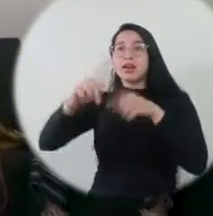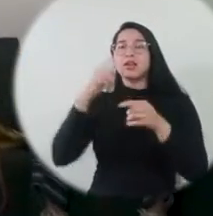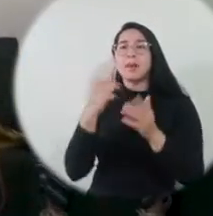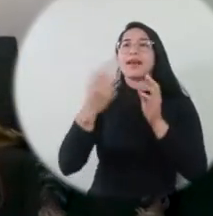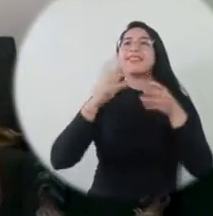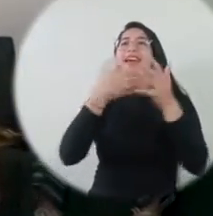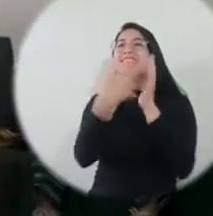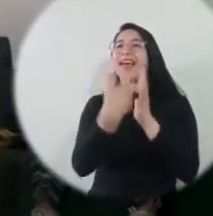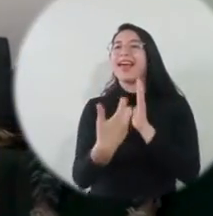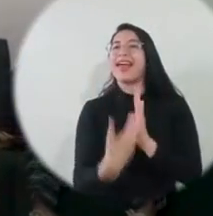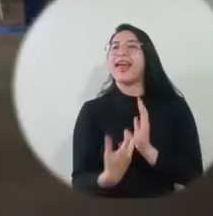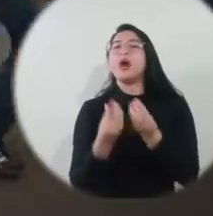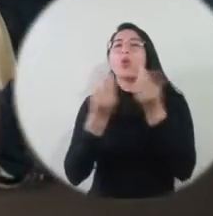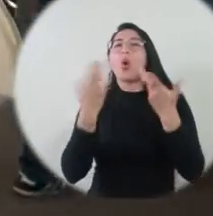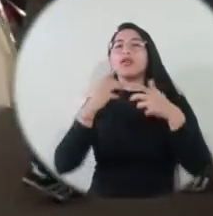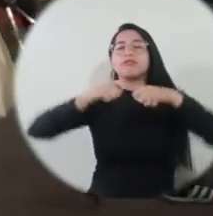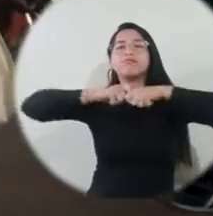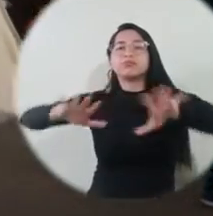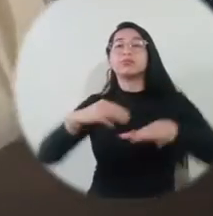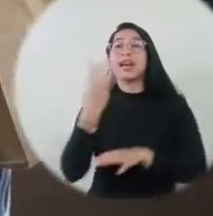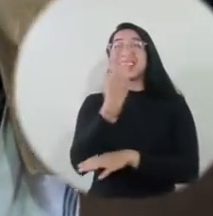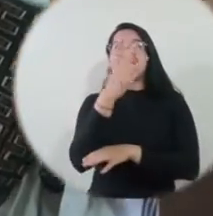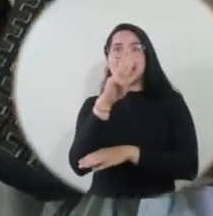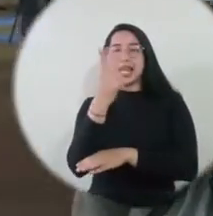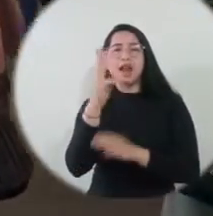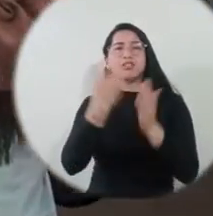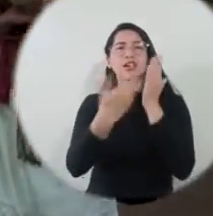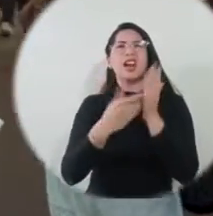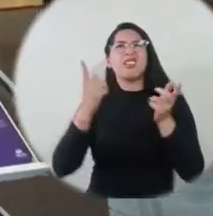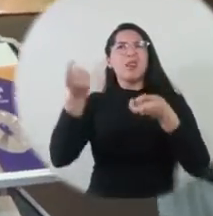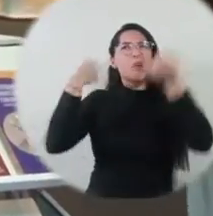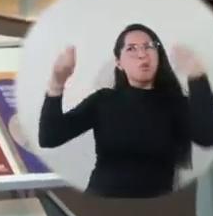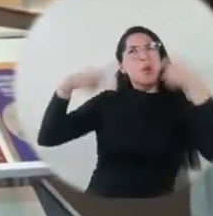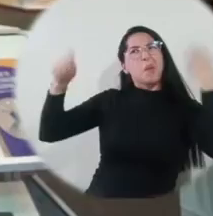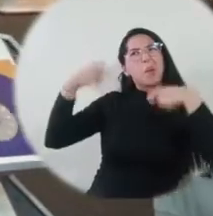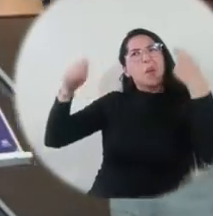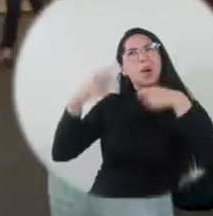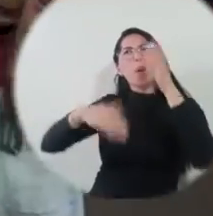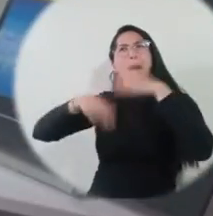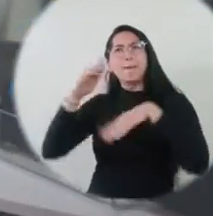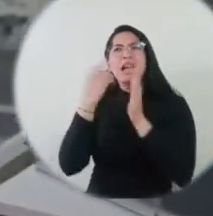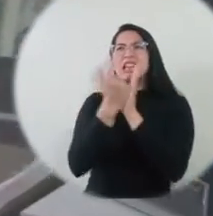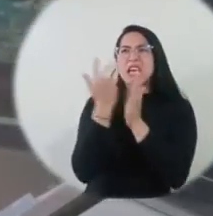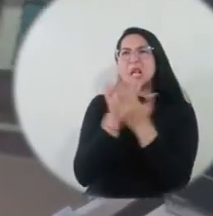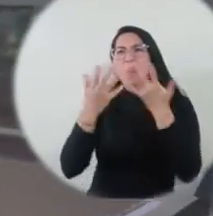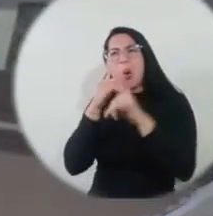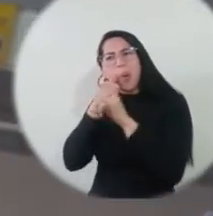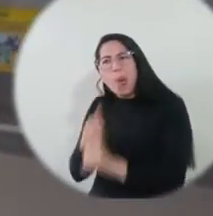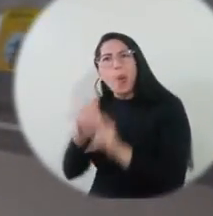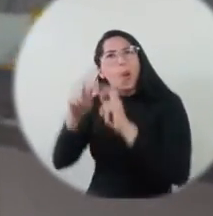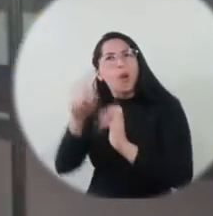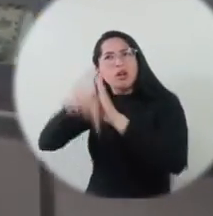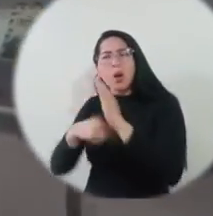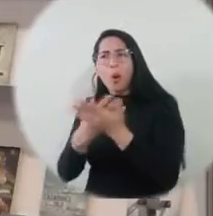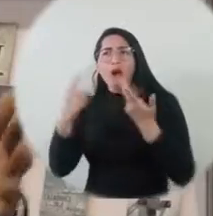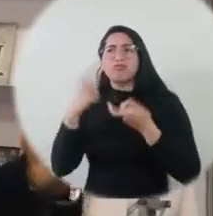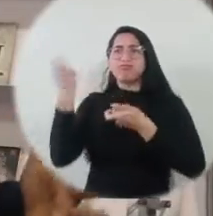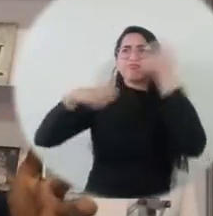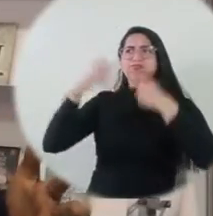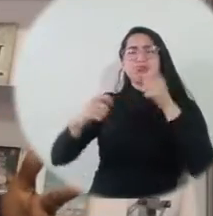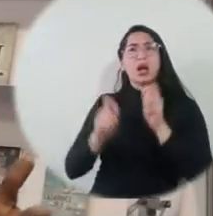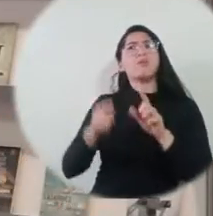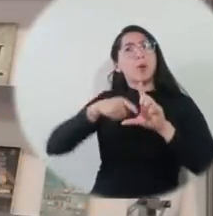lanzamiento de 13 textos en diversas áreas del conocimiento y tuvo importantes ventas de los productos de sus académicos e investigadores.